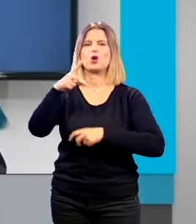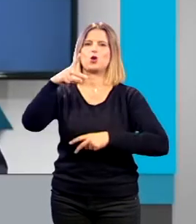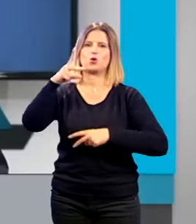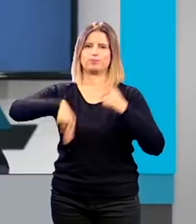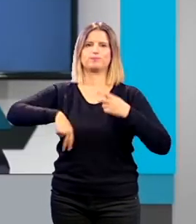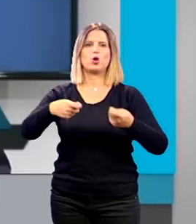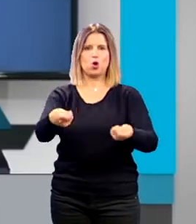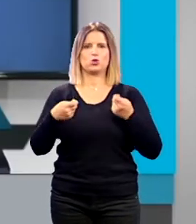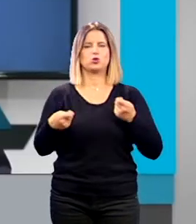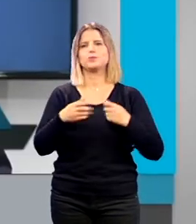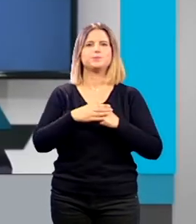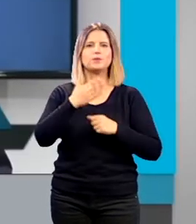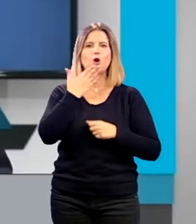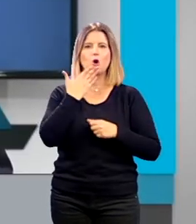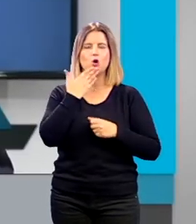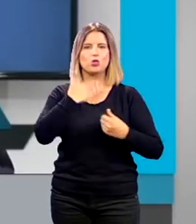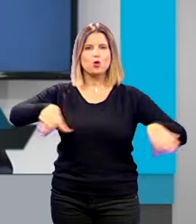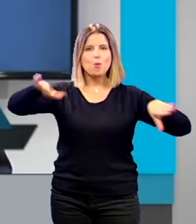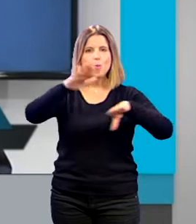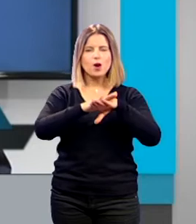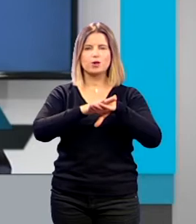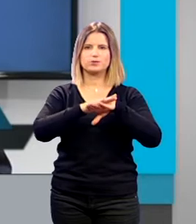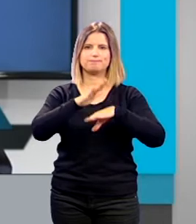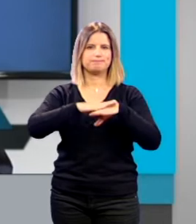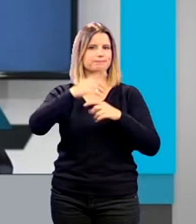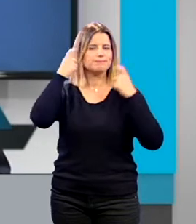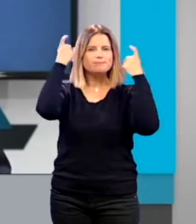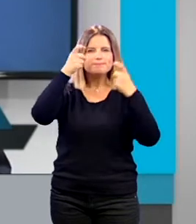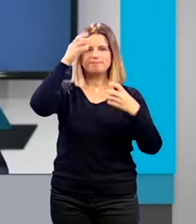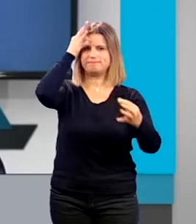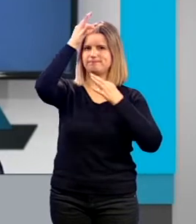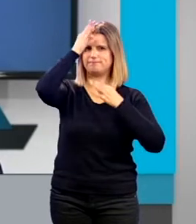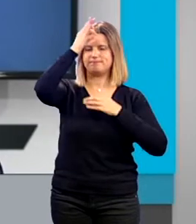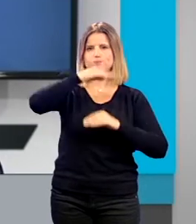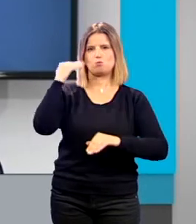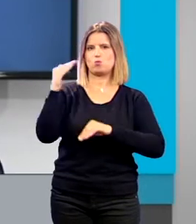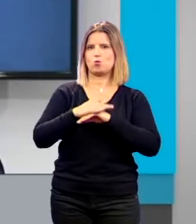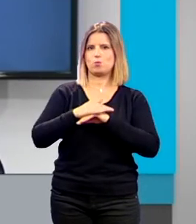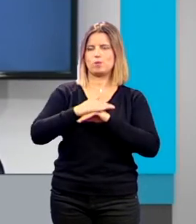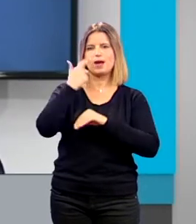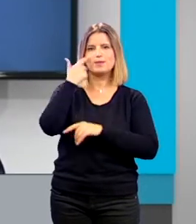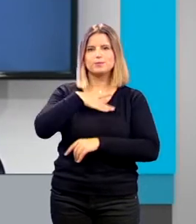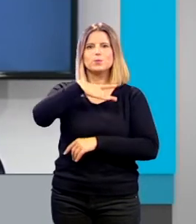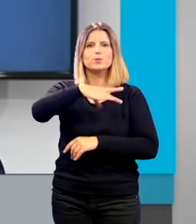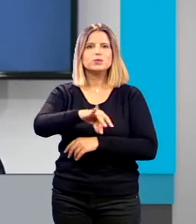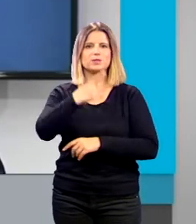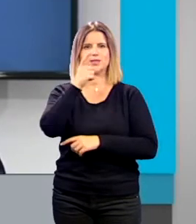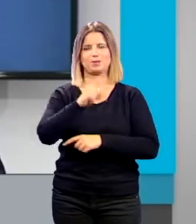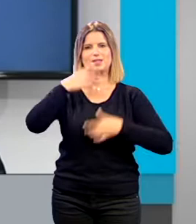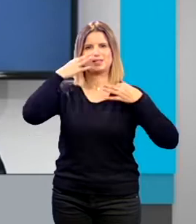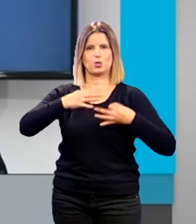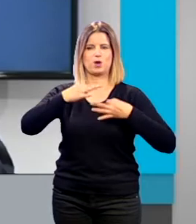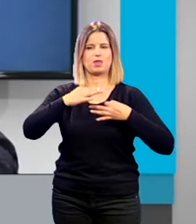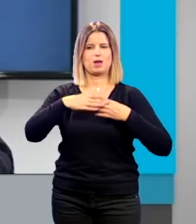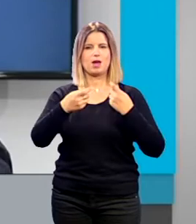para que se cumpla con la mayor rigidez posible, si es posible, bueno, el control de la seguridad de los